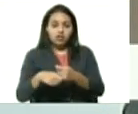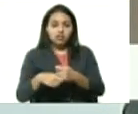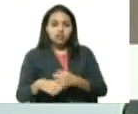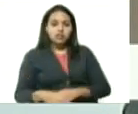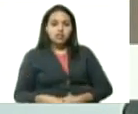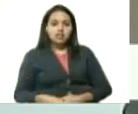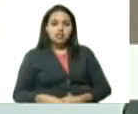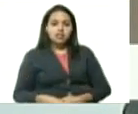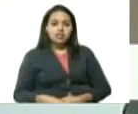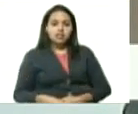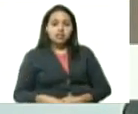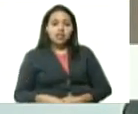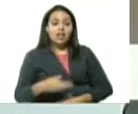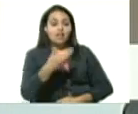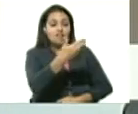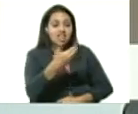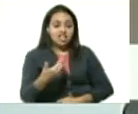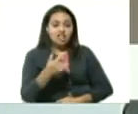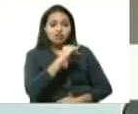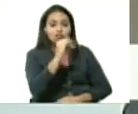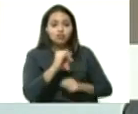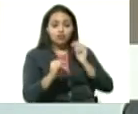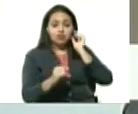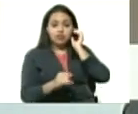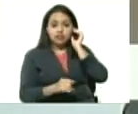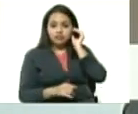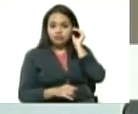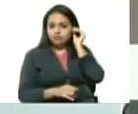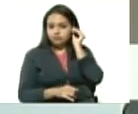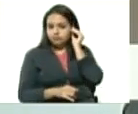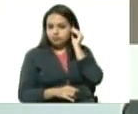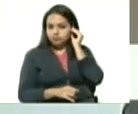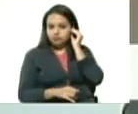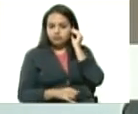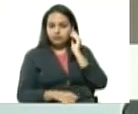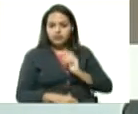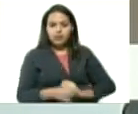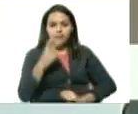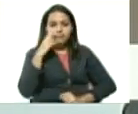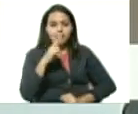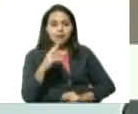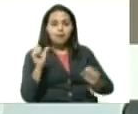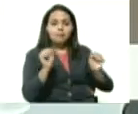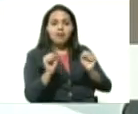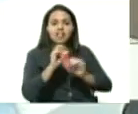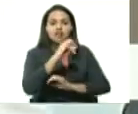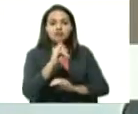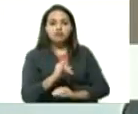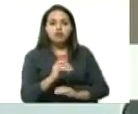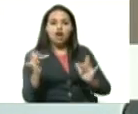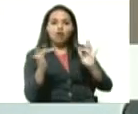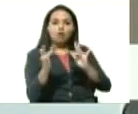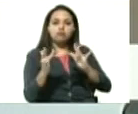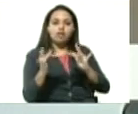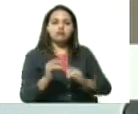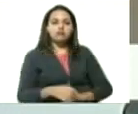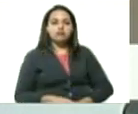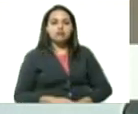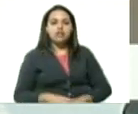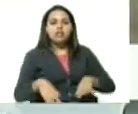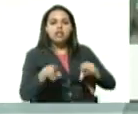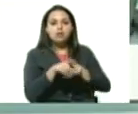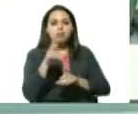pulgas del estado Zulia entonces ahí vemos el eje Mérida Zulia como también lo vamos a ver